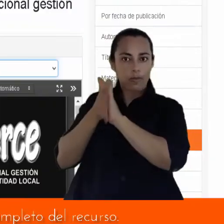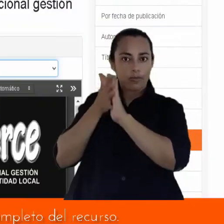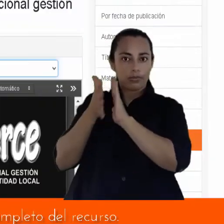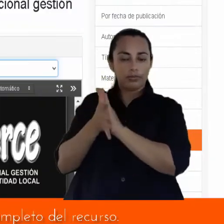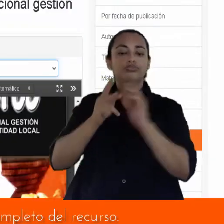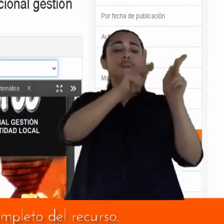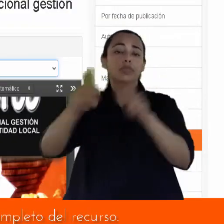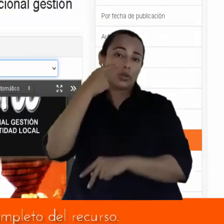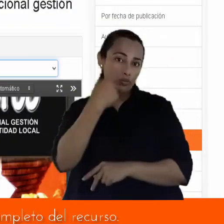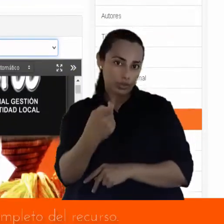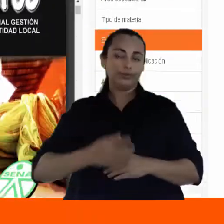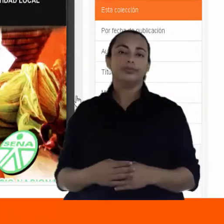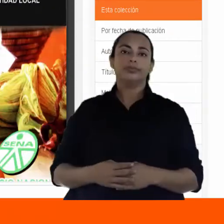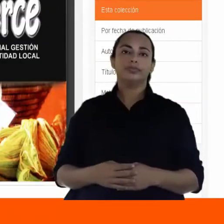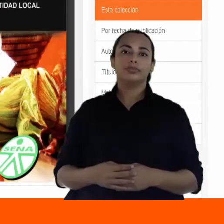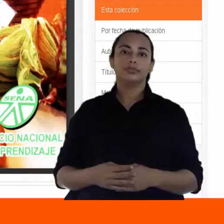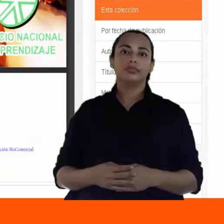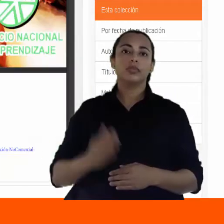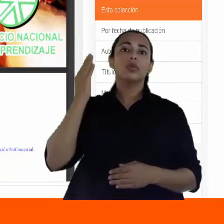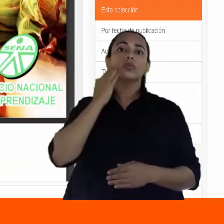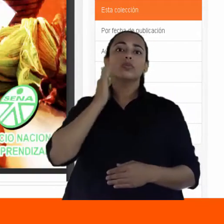contenido completo del recurso.